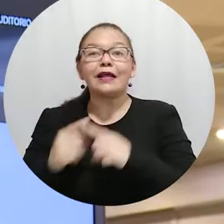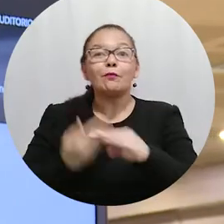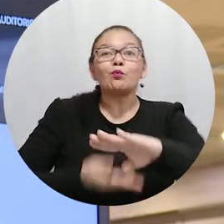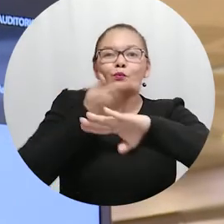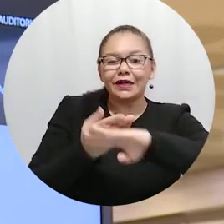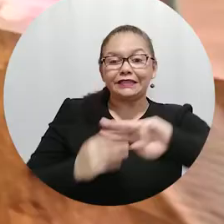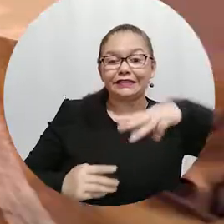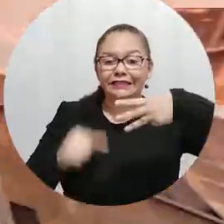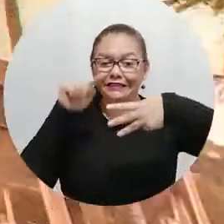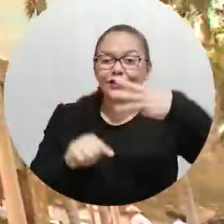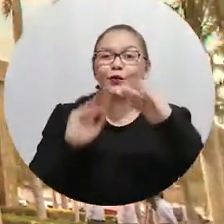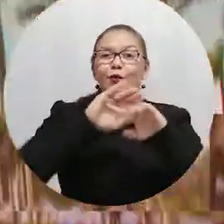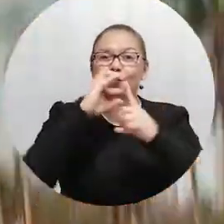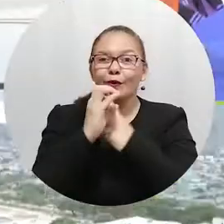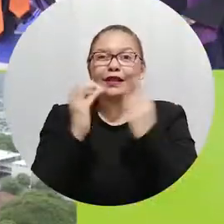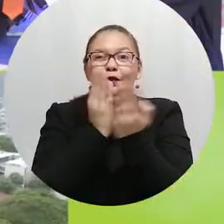artísticas.